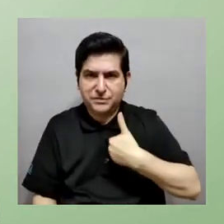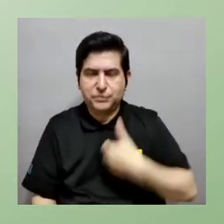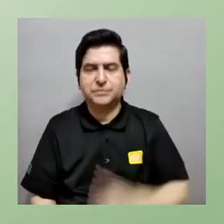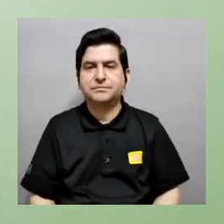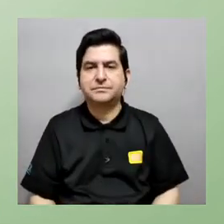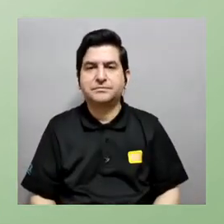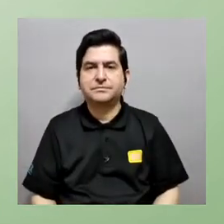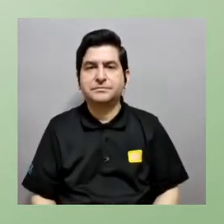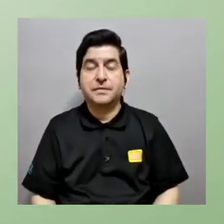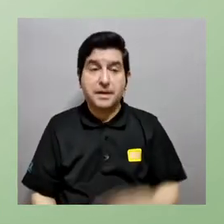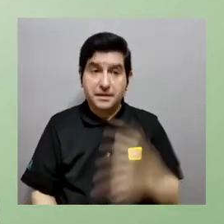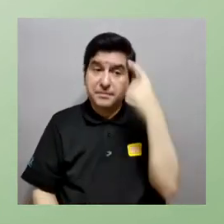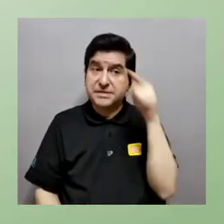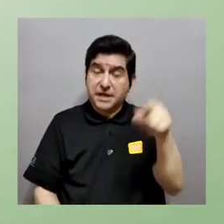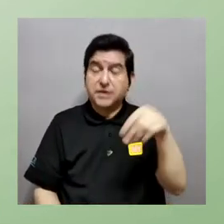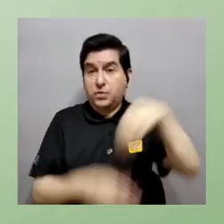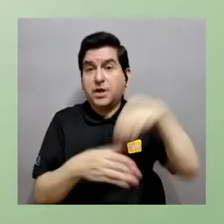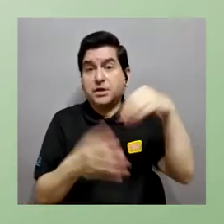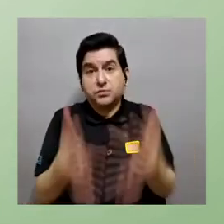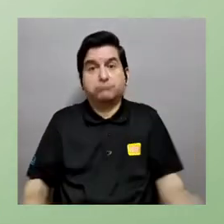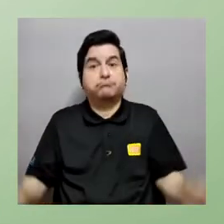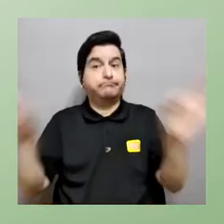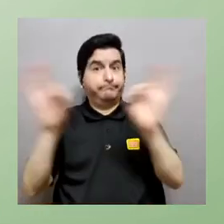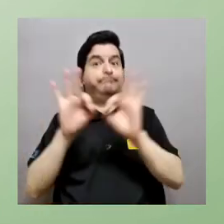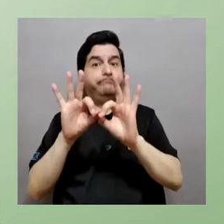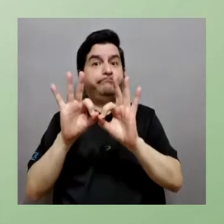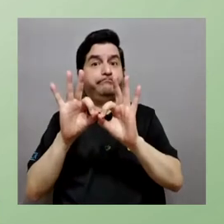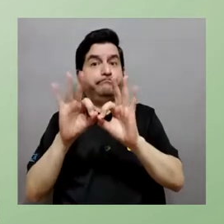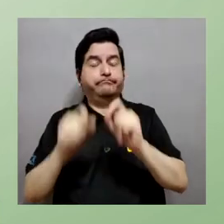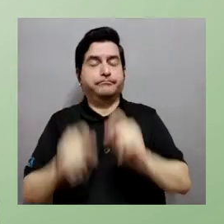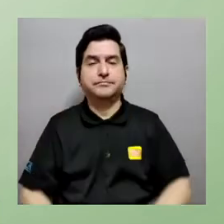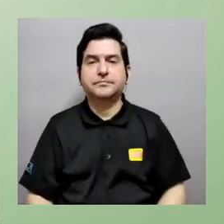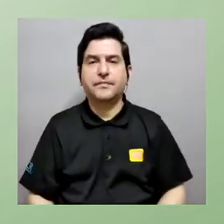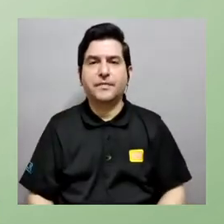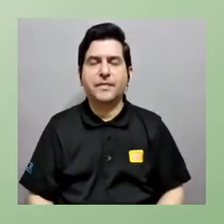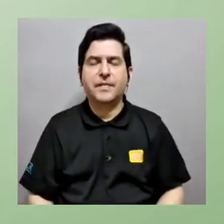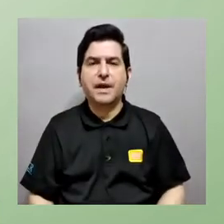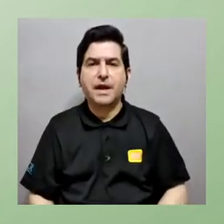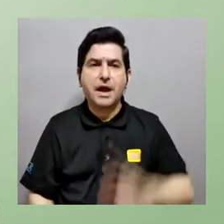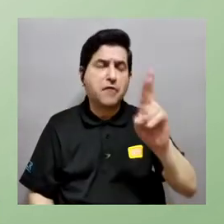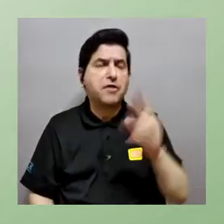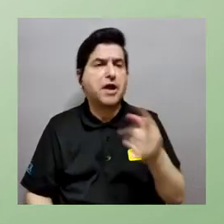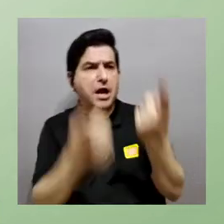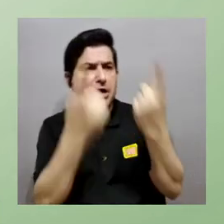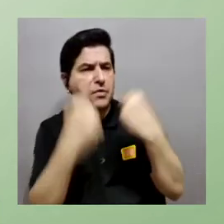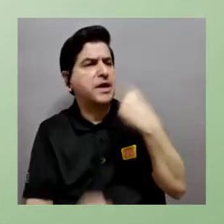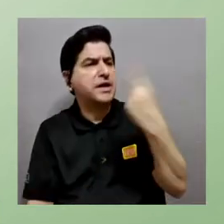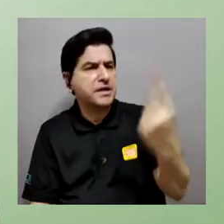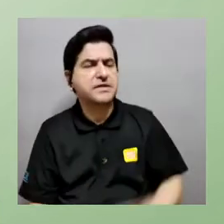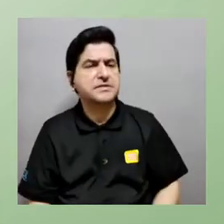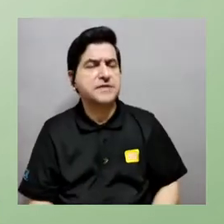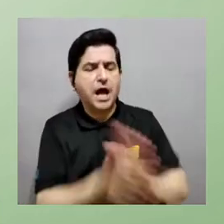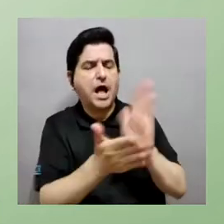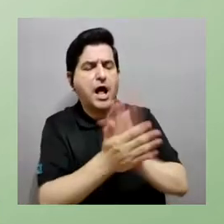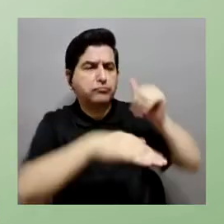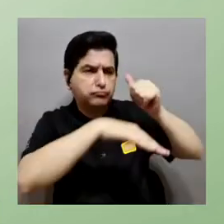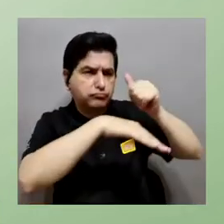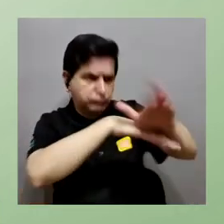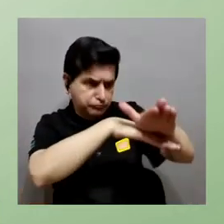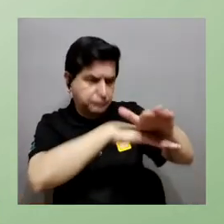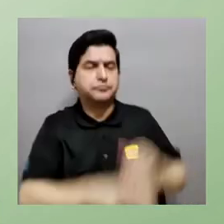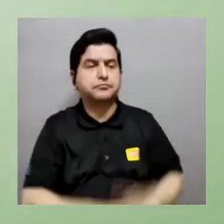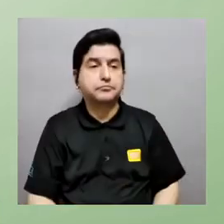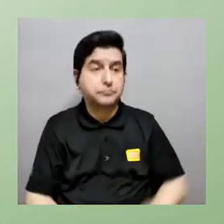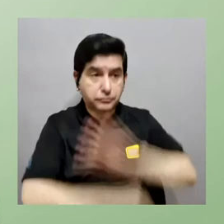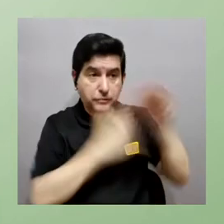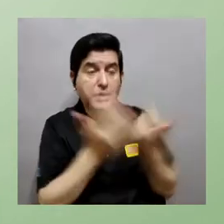una noción más clara de cuánto es el impacto que estamos realizando para hacer esta gran inversión ¿verdad? y en este caso Ricardo nada